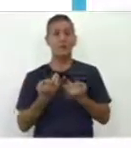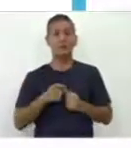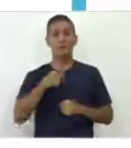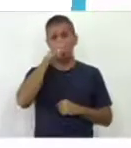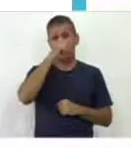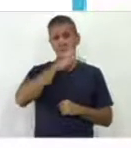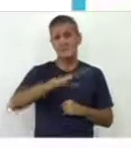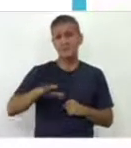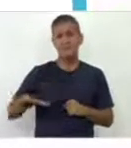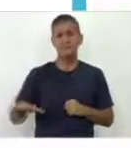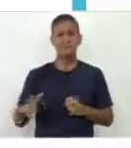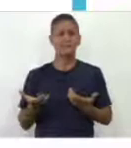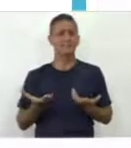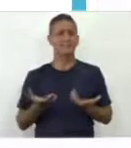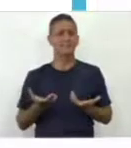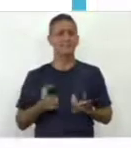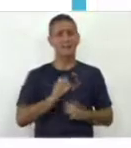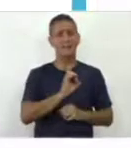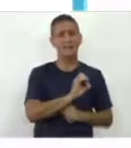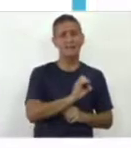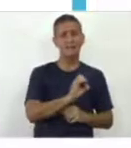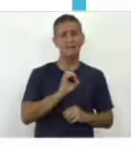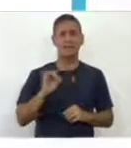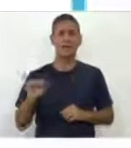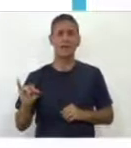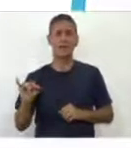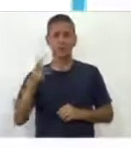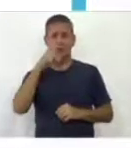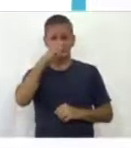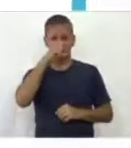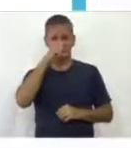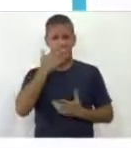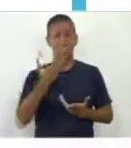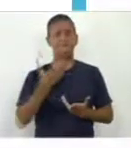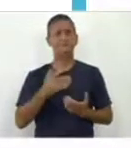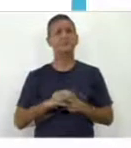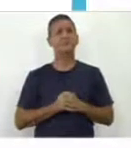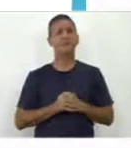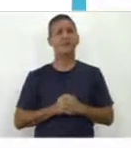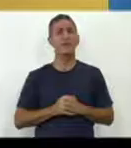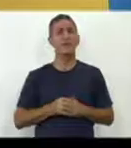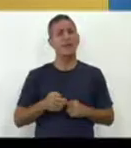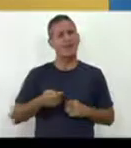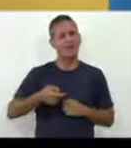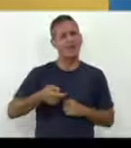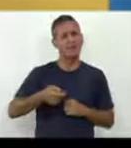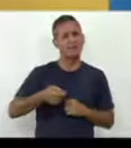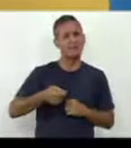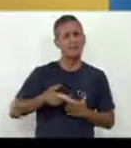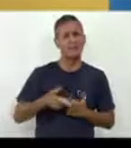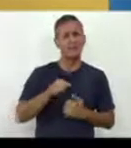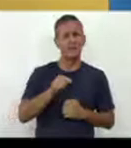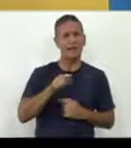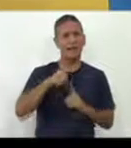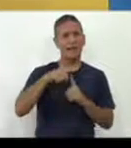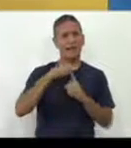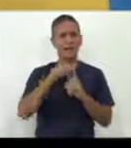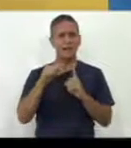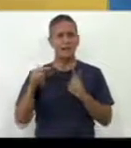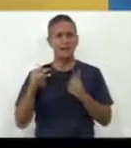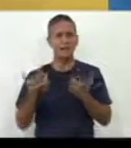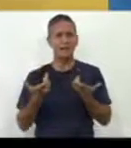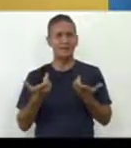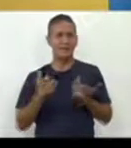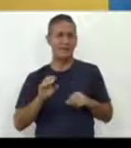los niños y las niñas de 0 a 6 años. Pretendemos acercarnos a este tema y